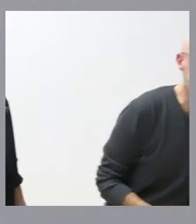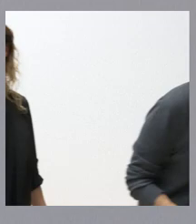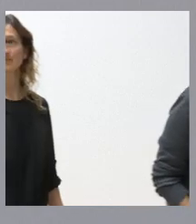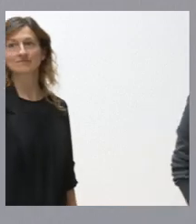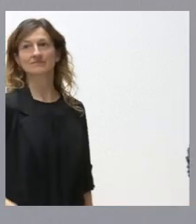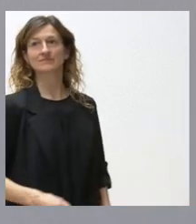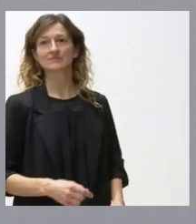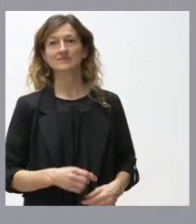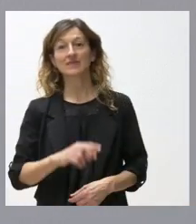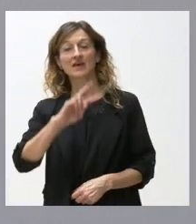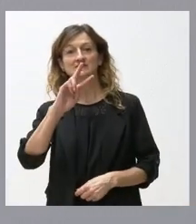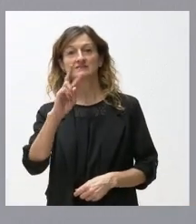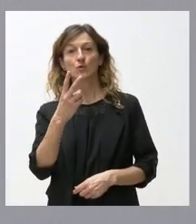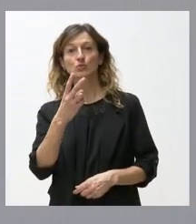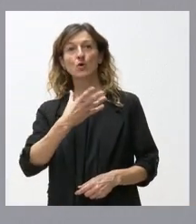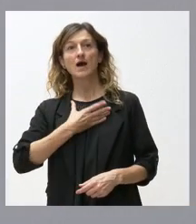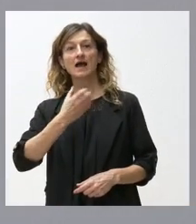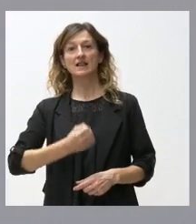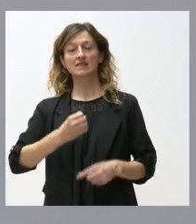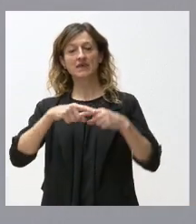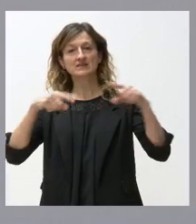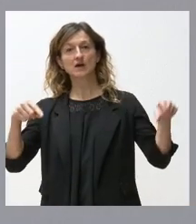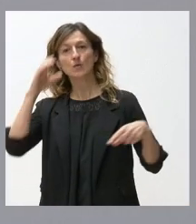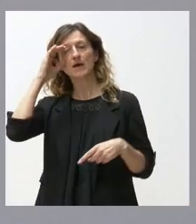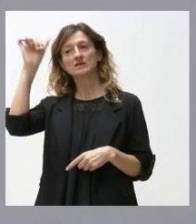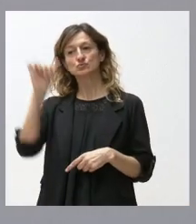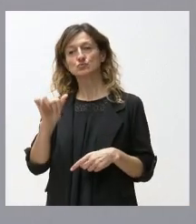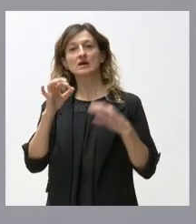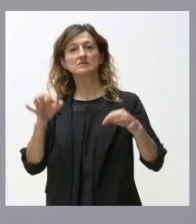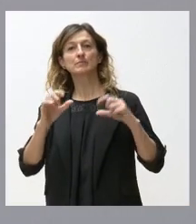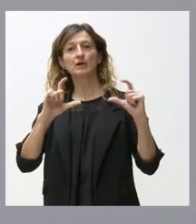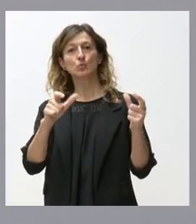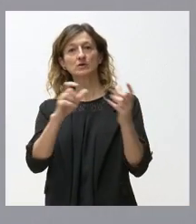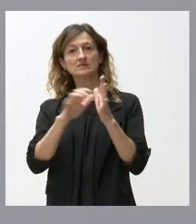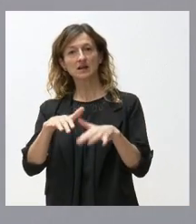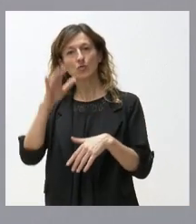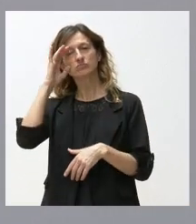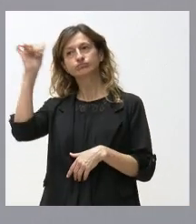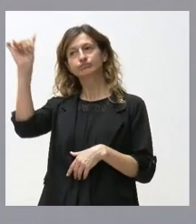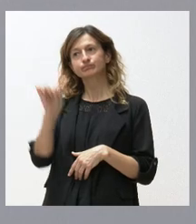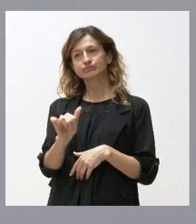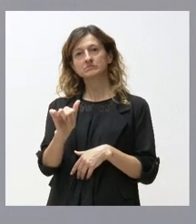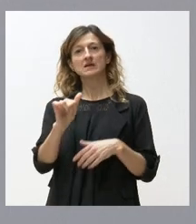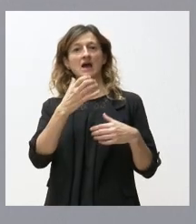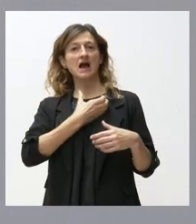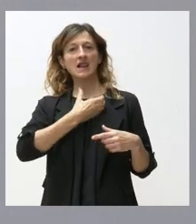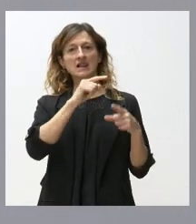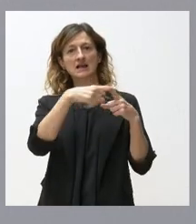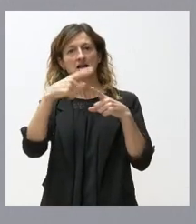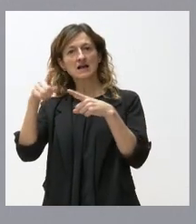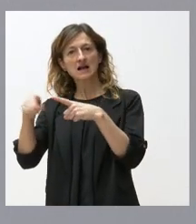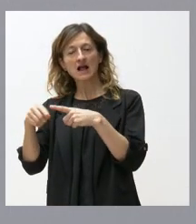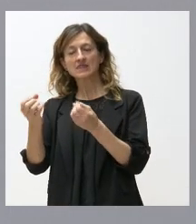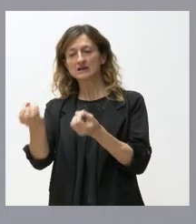a escuchar al alcalde de Segovia siempre siempre la Junta de Castilla y León está dispuesta a escuchar al alcalde de Segovia todos los alcaldes y por tanto lo que nos quiera